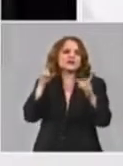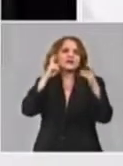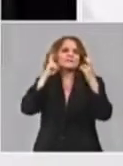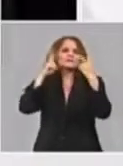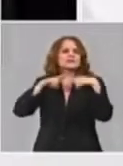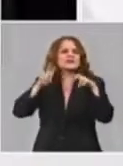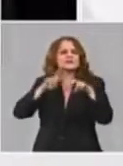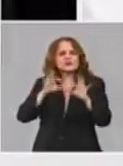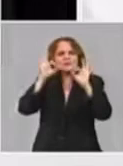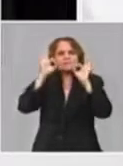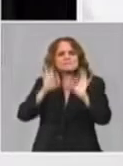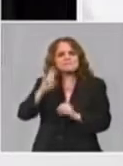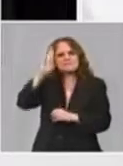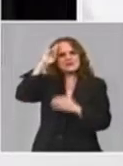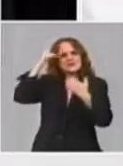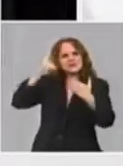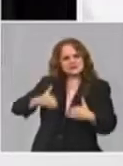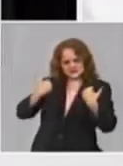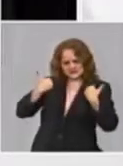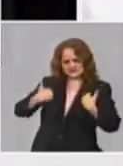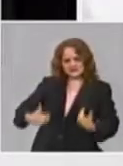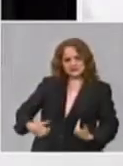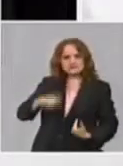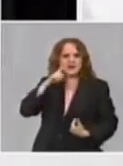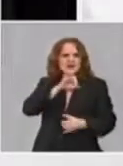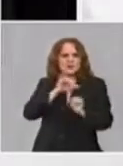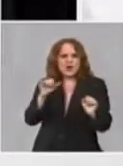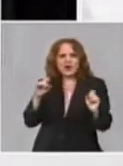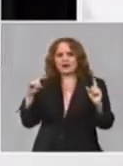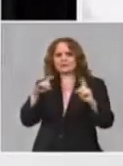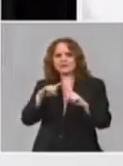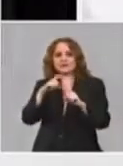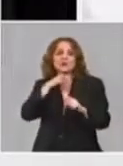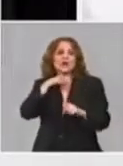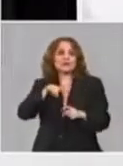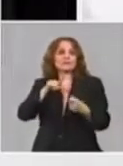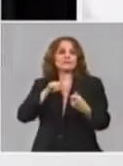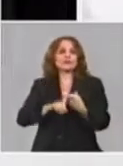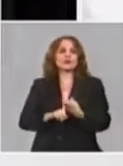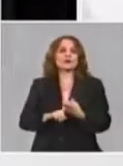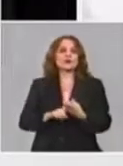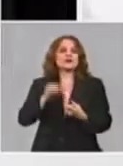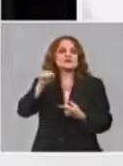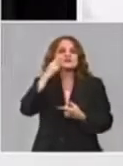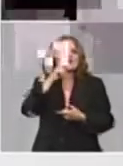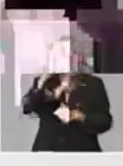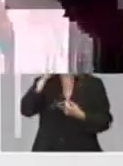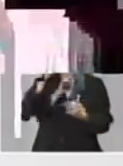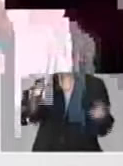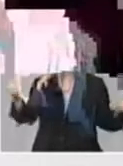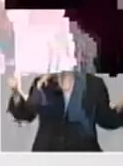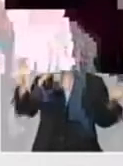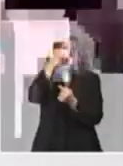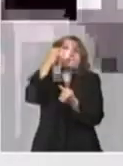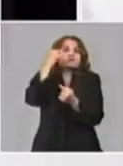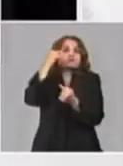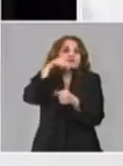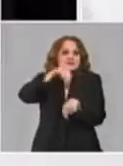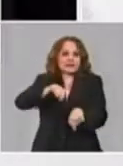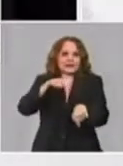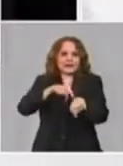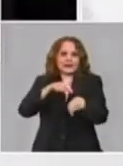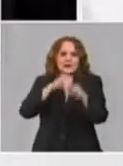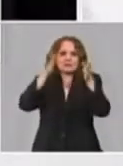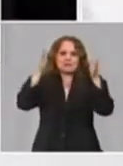clínicas epidemiológicas que es quizás el corazón del momento actual hoy estamos